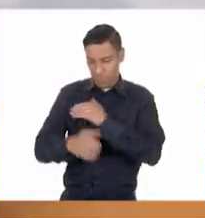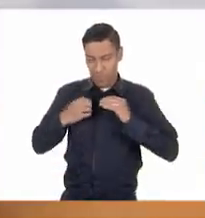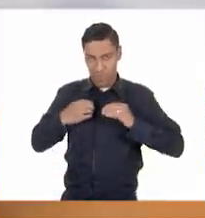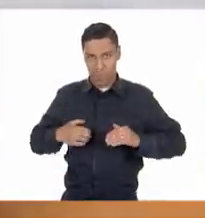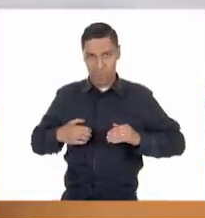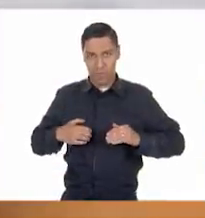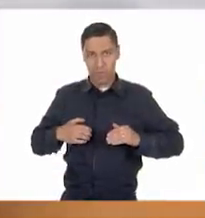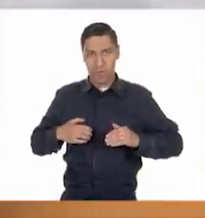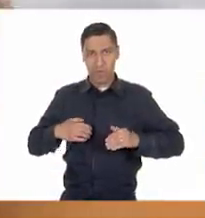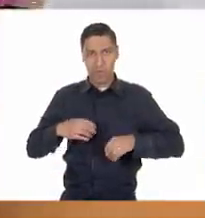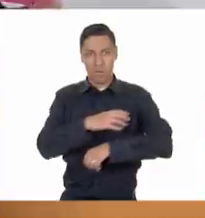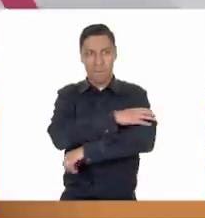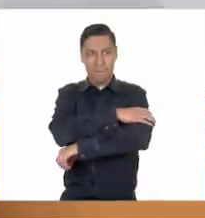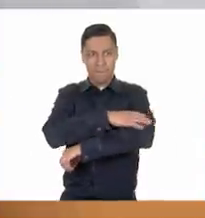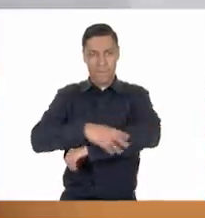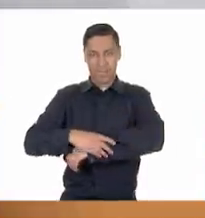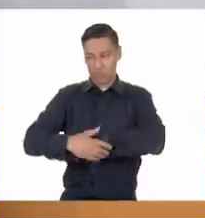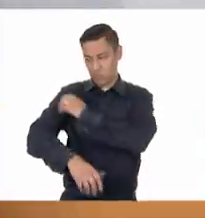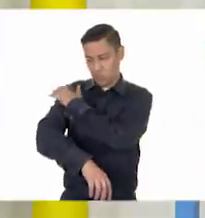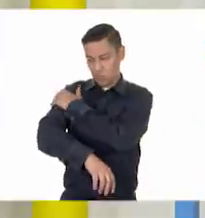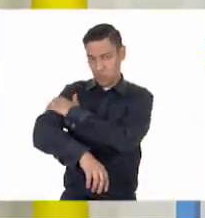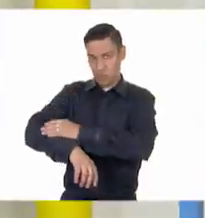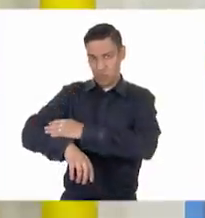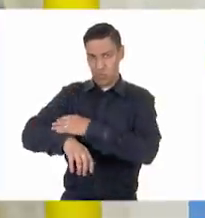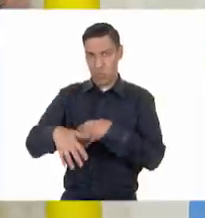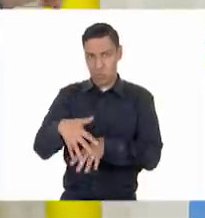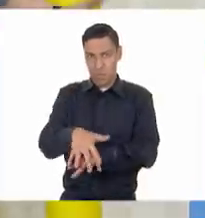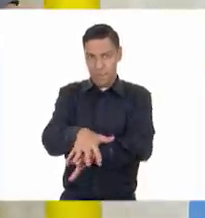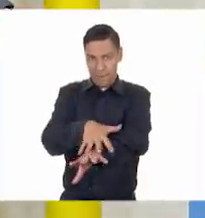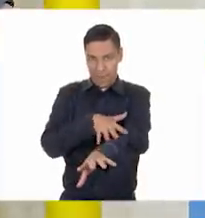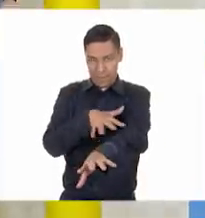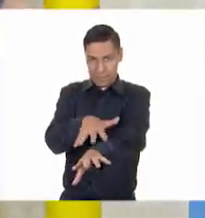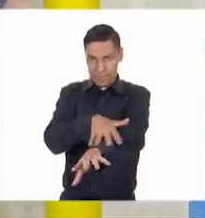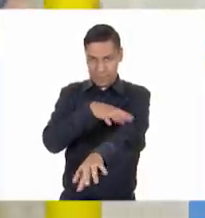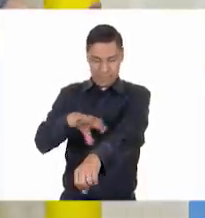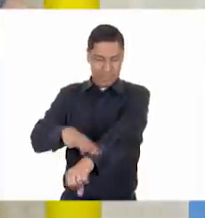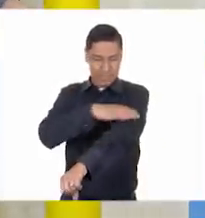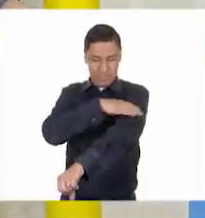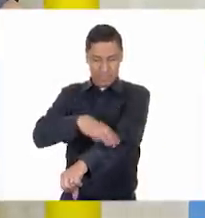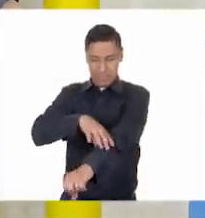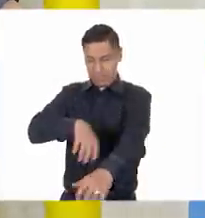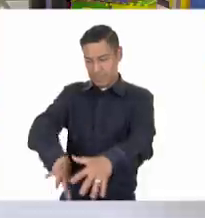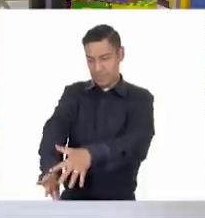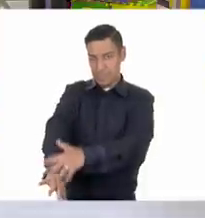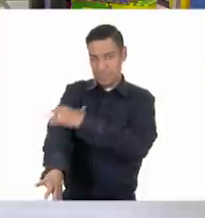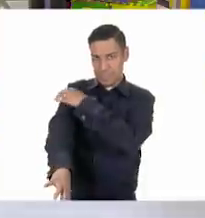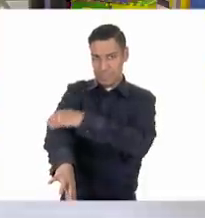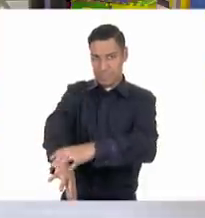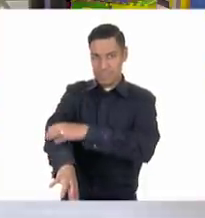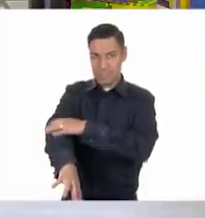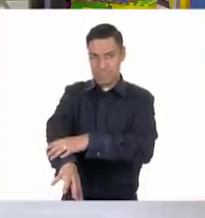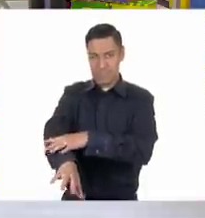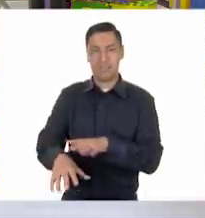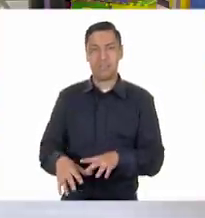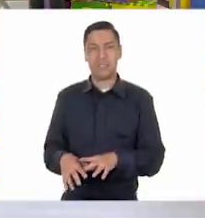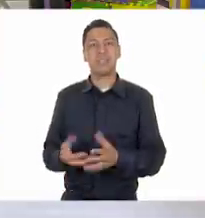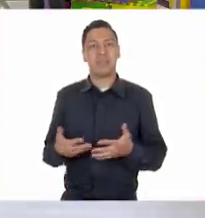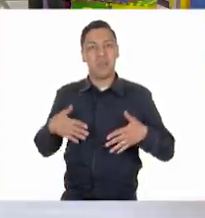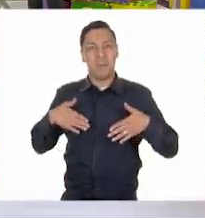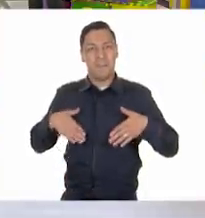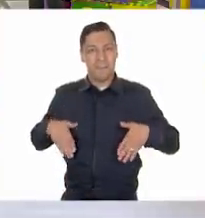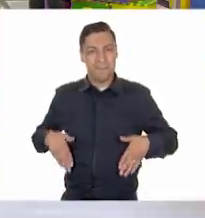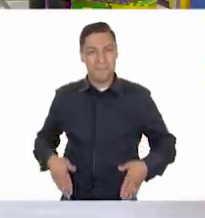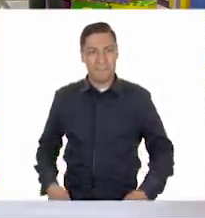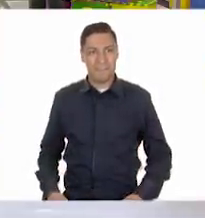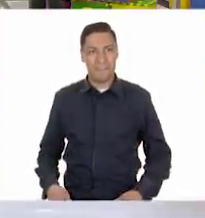¿qué son cuáles? ¿Cuáles quedamos creando las partes externas? Ah, pues los brazos o las manos, las piernas, los pies.